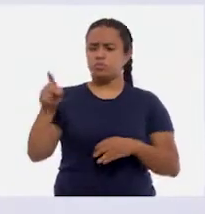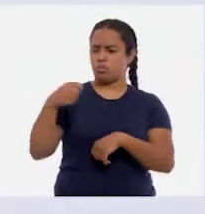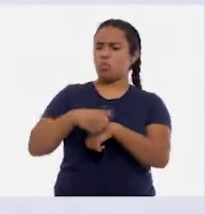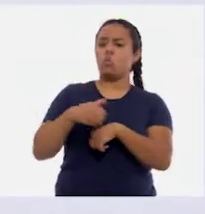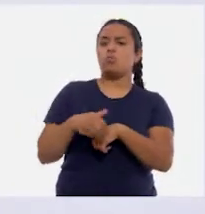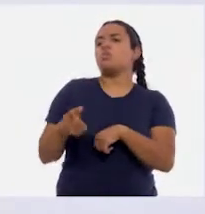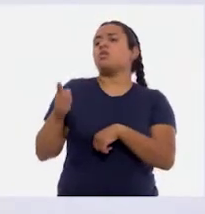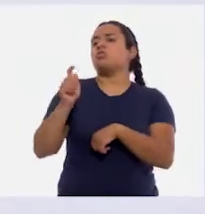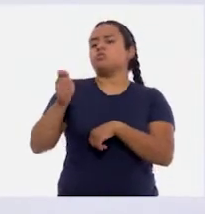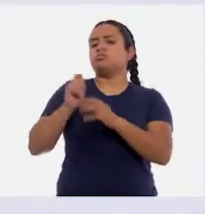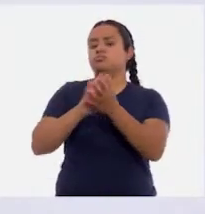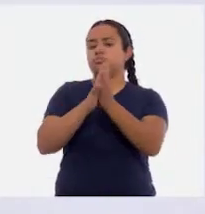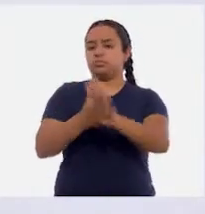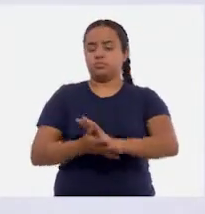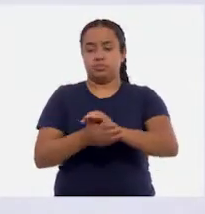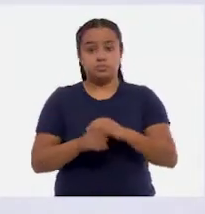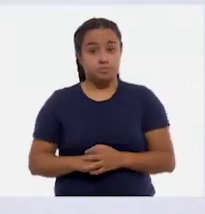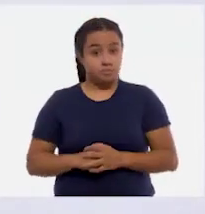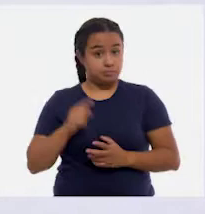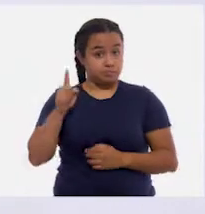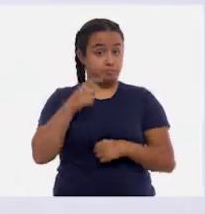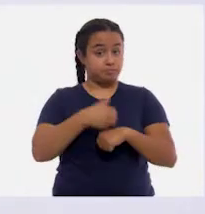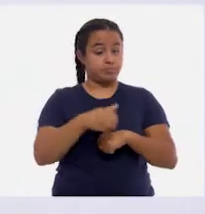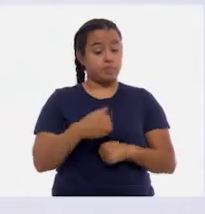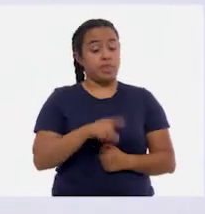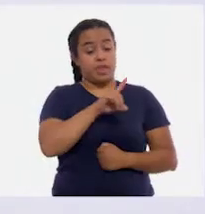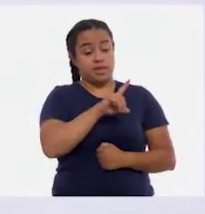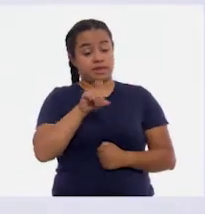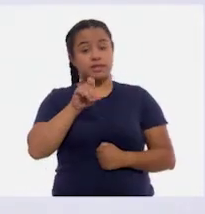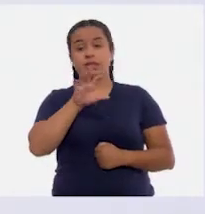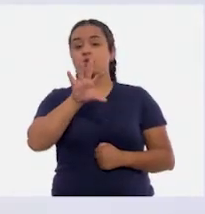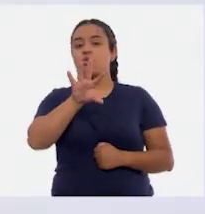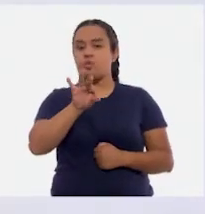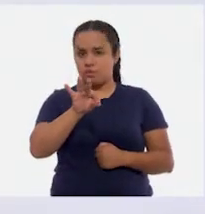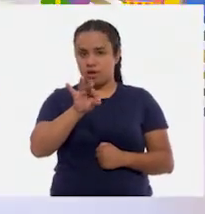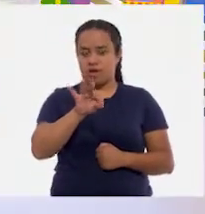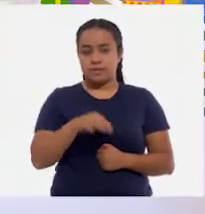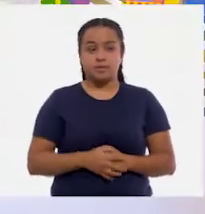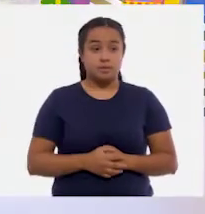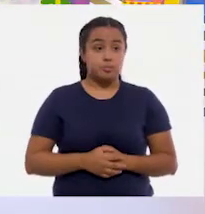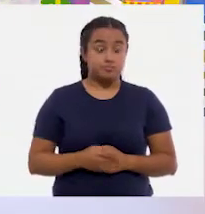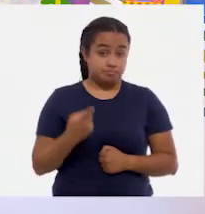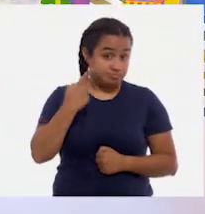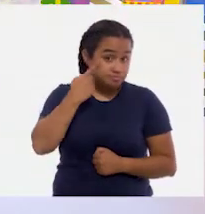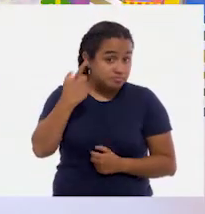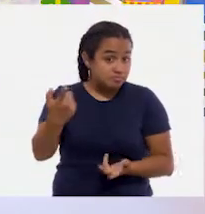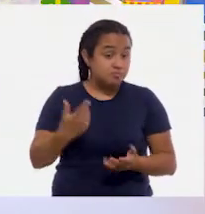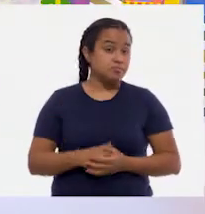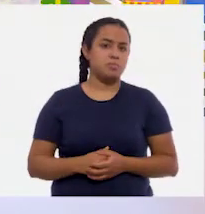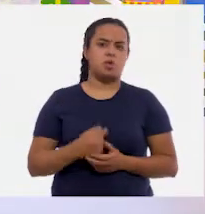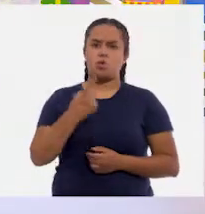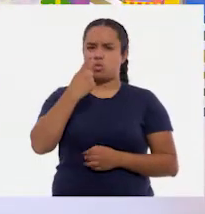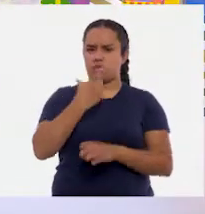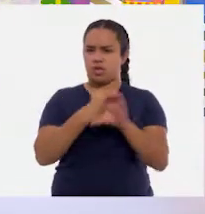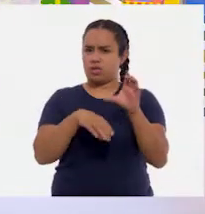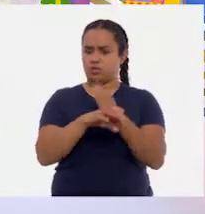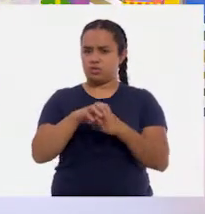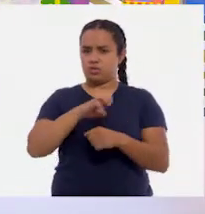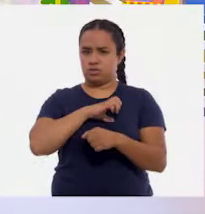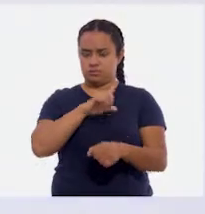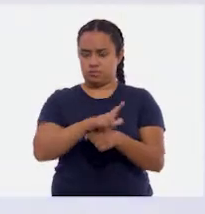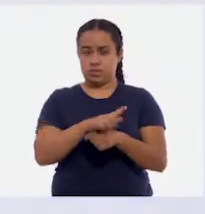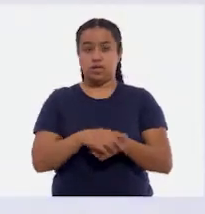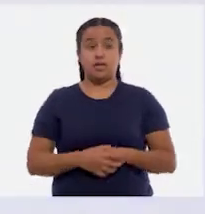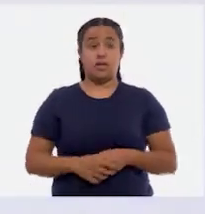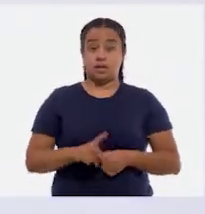número, Alexia? Ese número se lee ciento cuarenta. ¿Y te das cuenta? Algo muy especial, niñas y niños, cuando yo